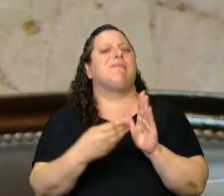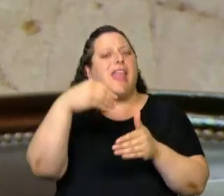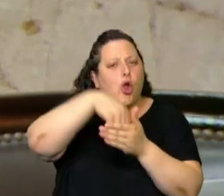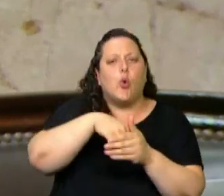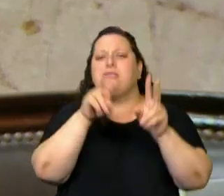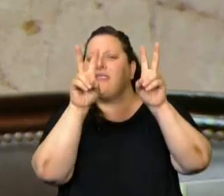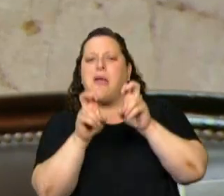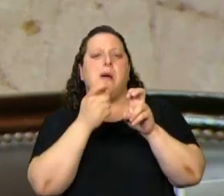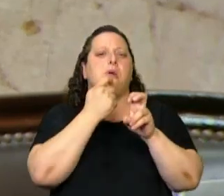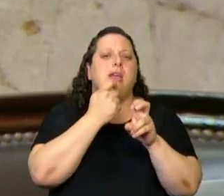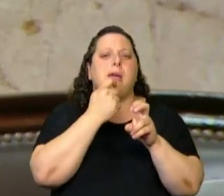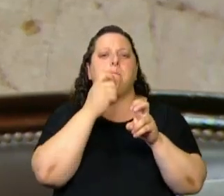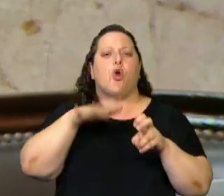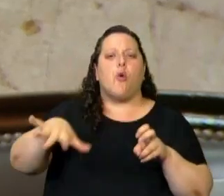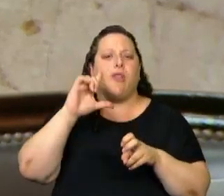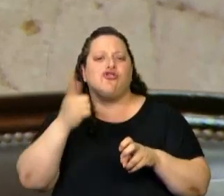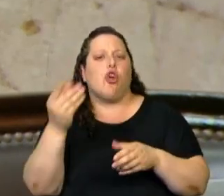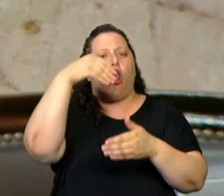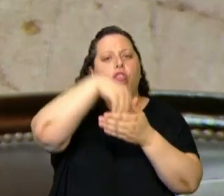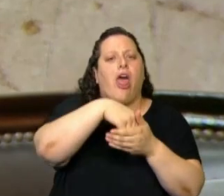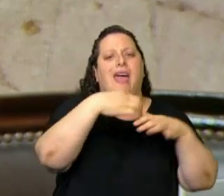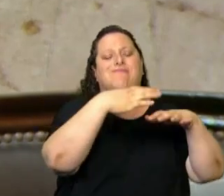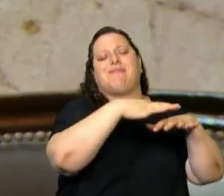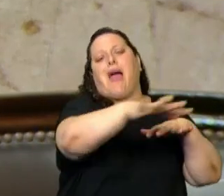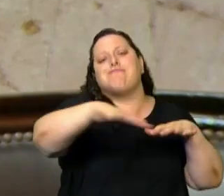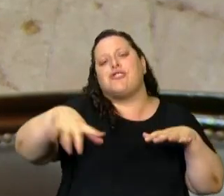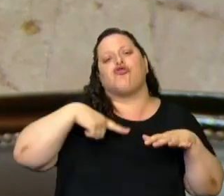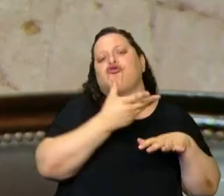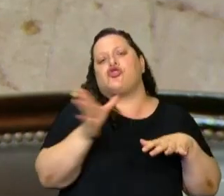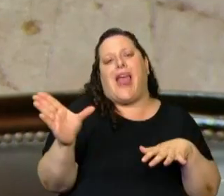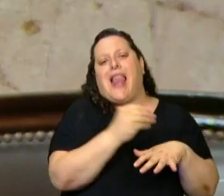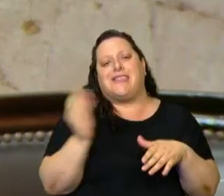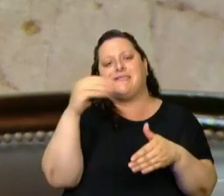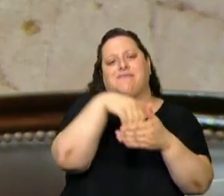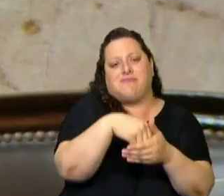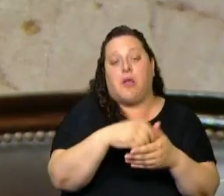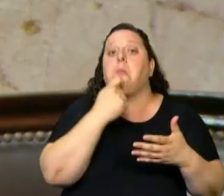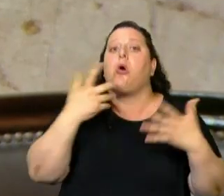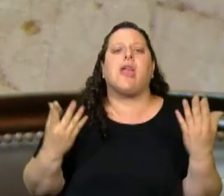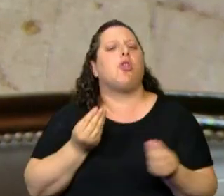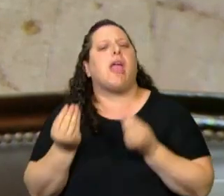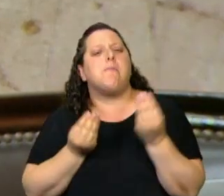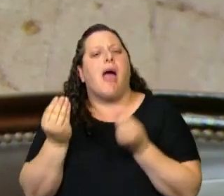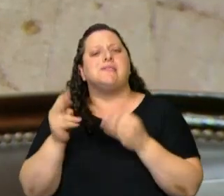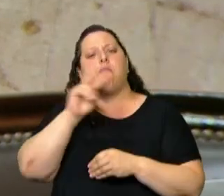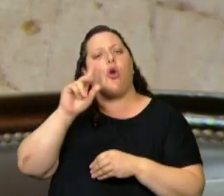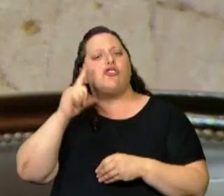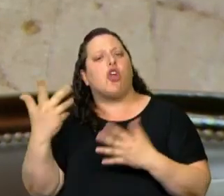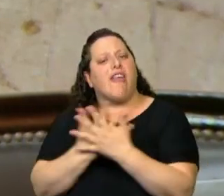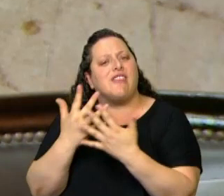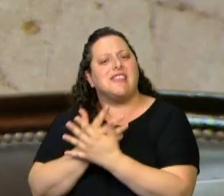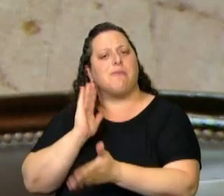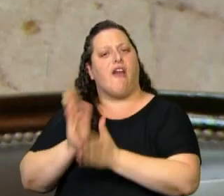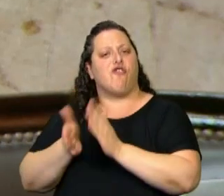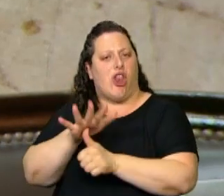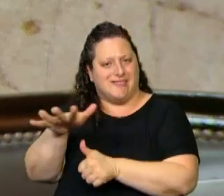incorporación de la comunidad sorda en todos los sectores de la sociedad. Por ejemplo, ¿qué pasó con las mujeres sordas víctimas de violencia de género? Si hay que